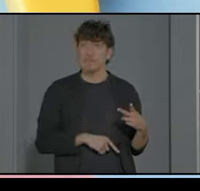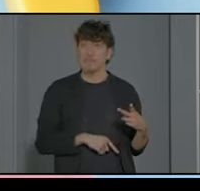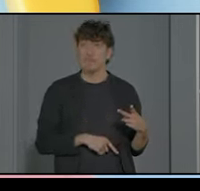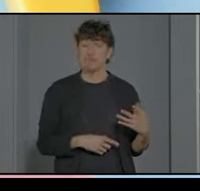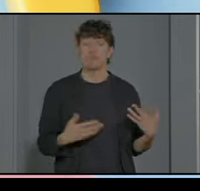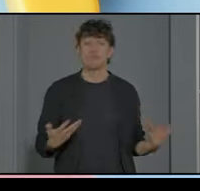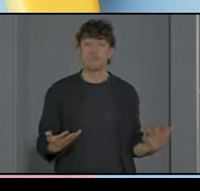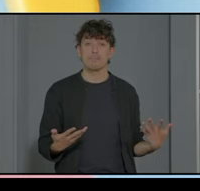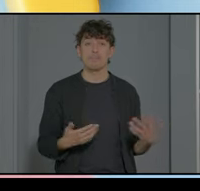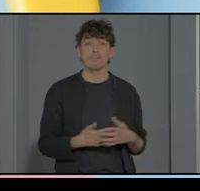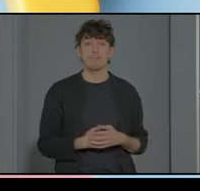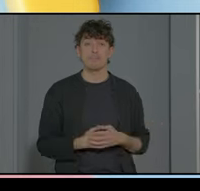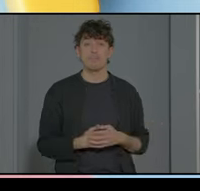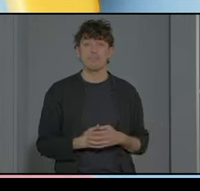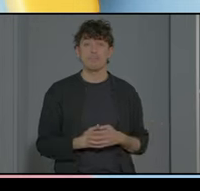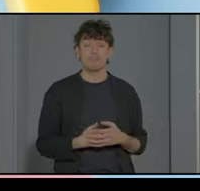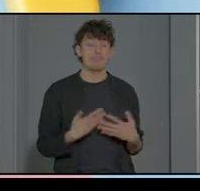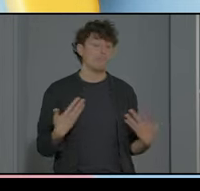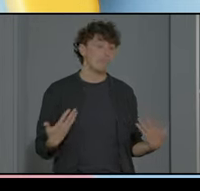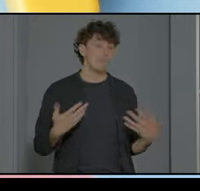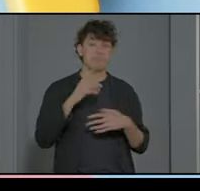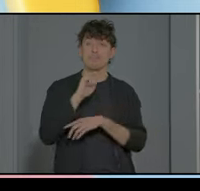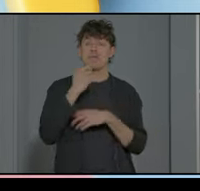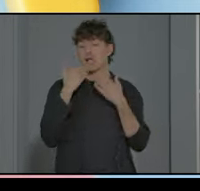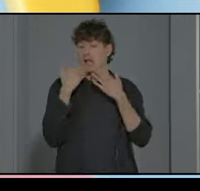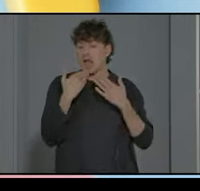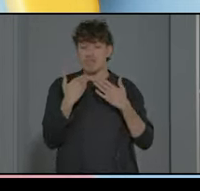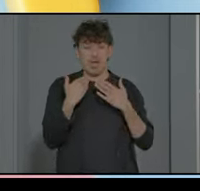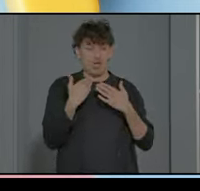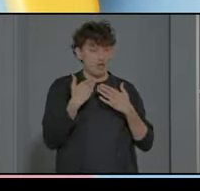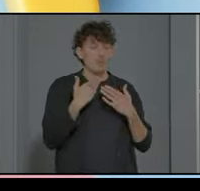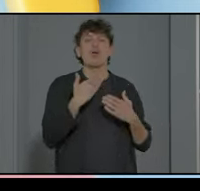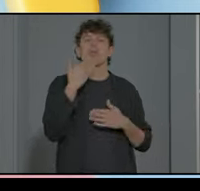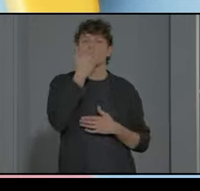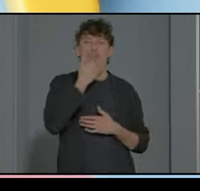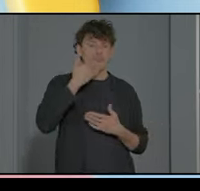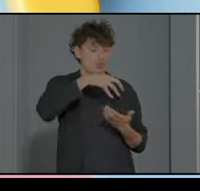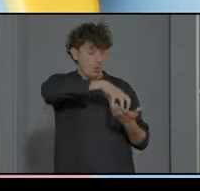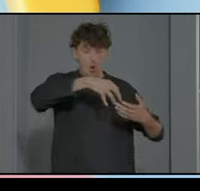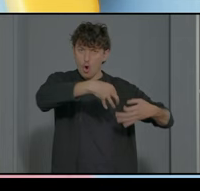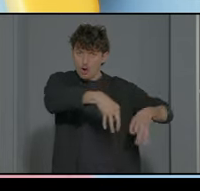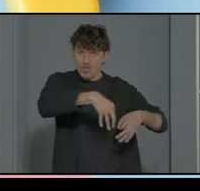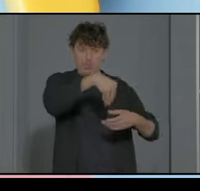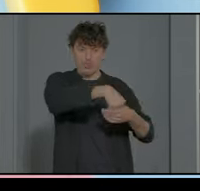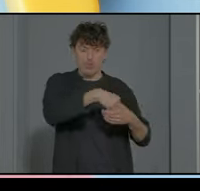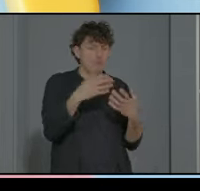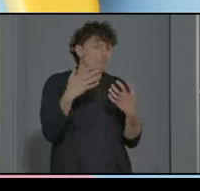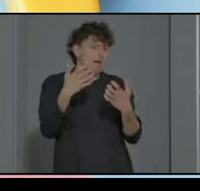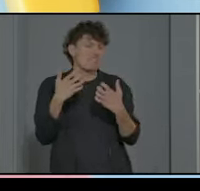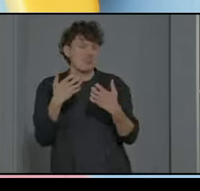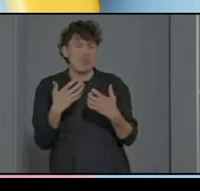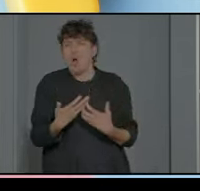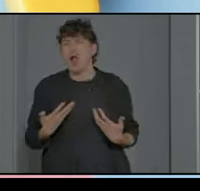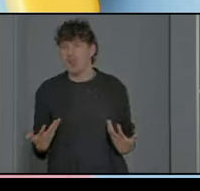que nos permite o que obtenemos de nuestra presencia en el centro ordinario y de que nos beneficiamos